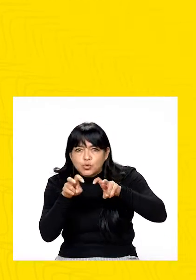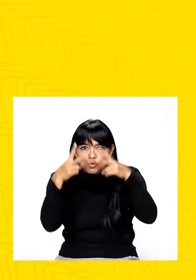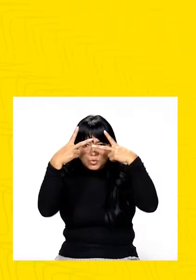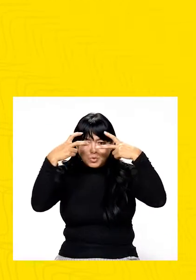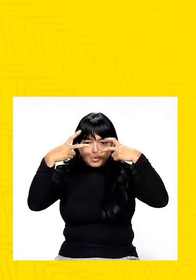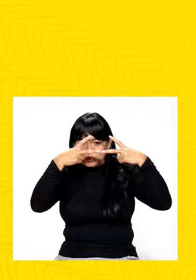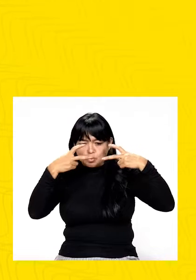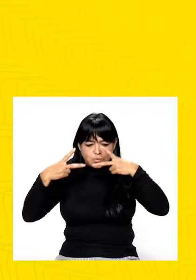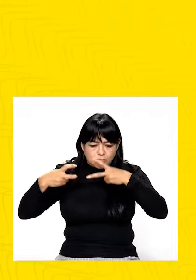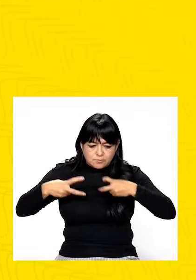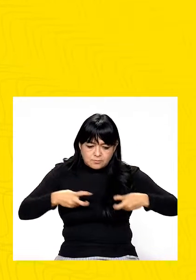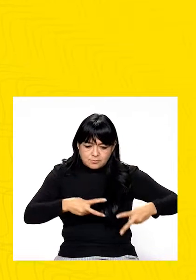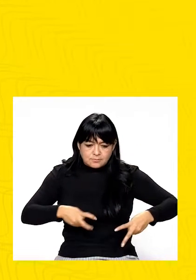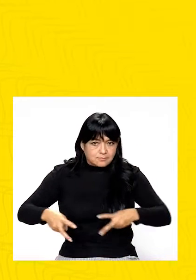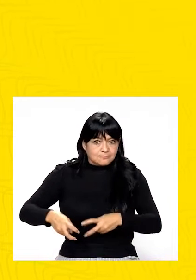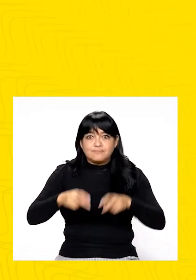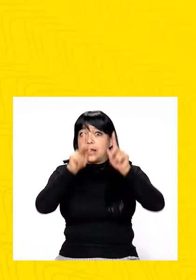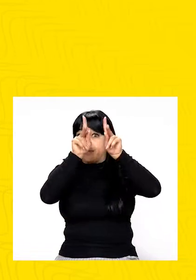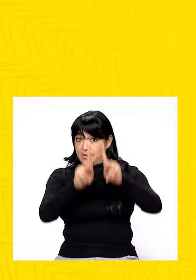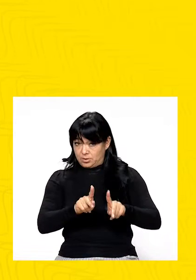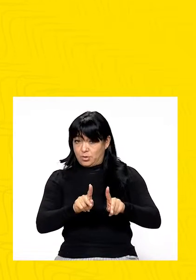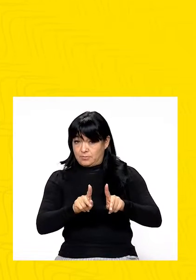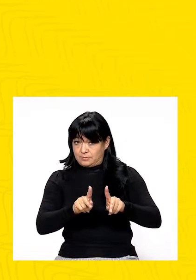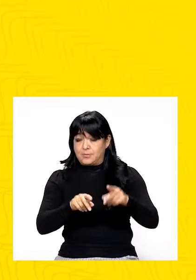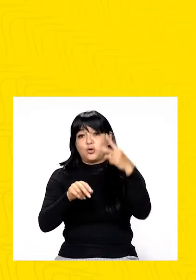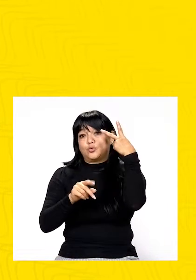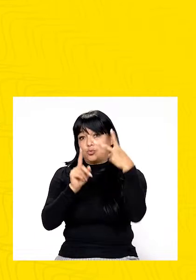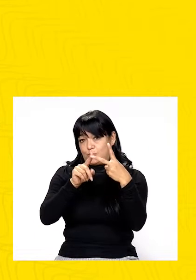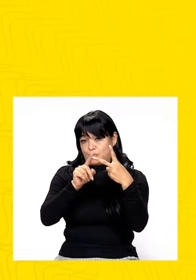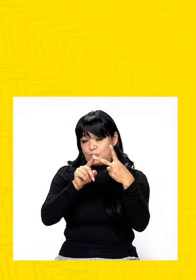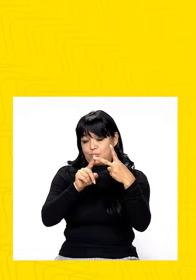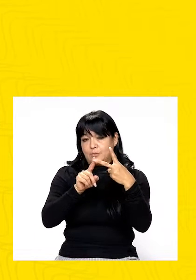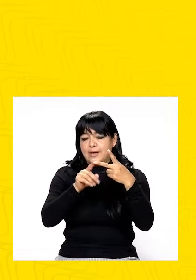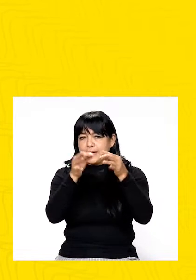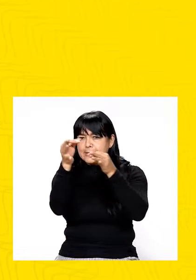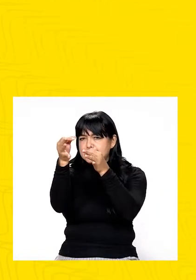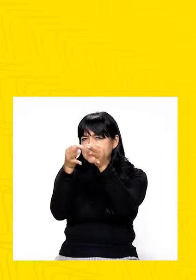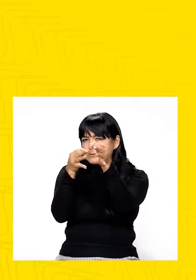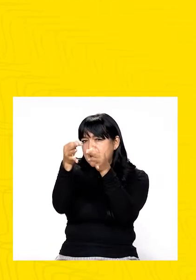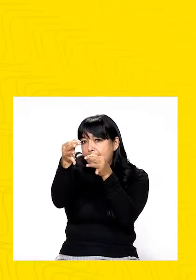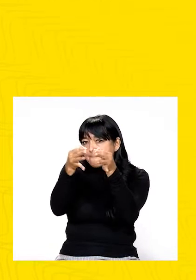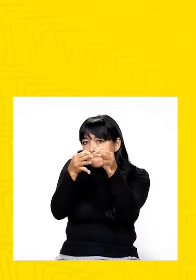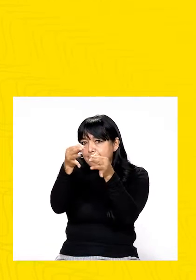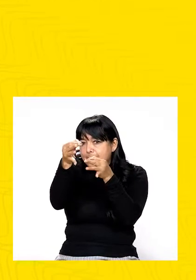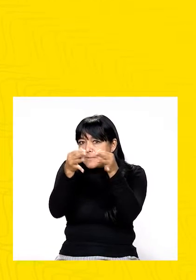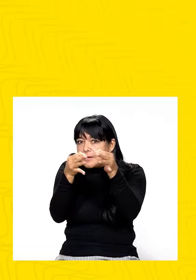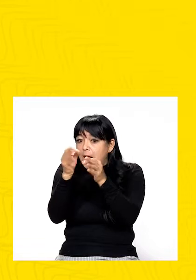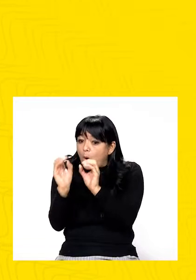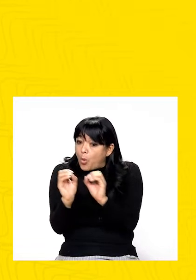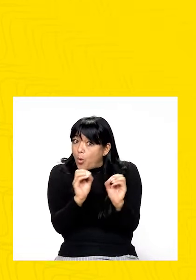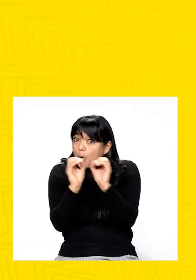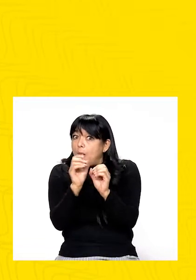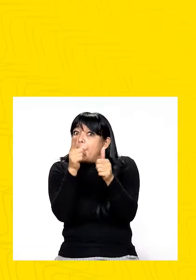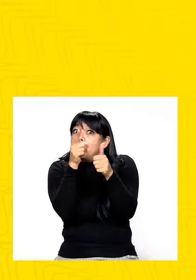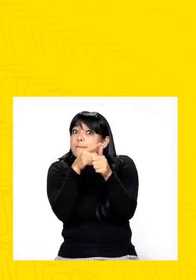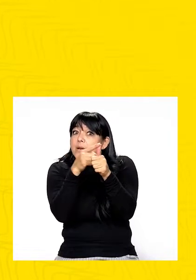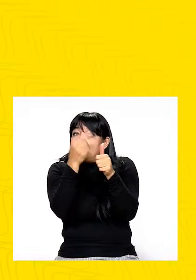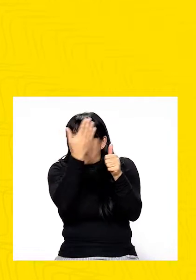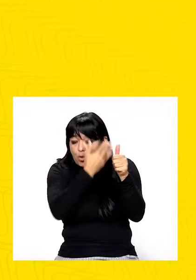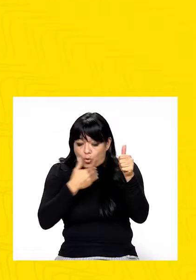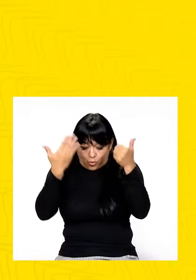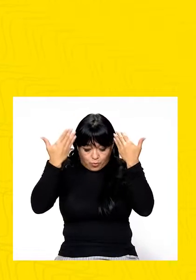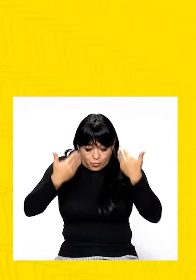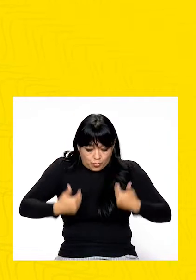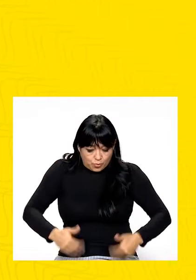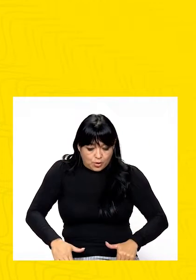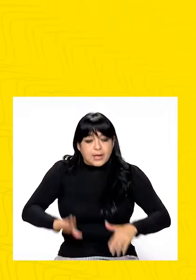Observar y escoger los rasgos que más destacan de la persona. 2. Describir estos rasgos